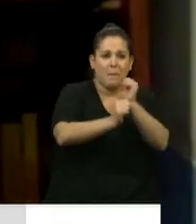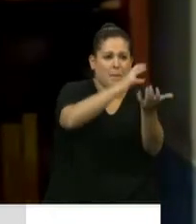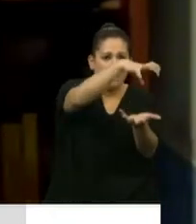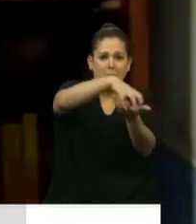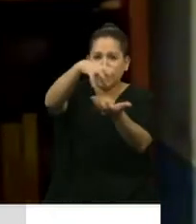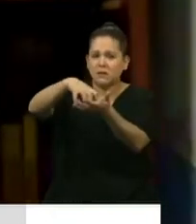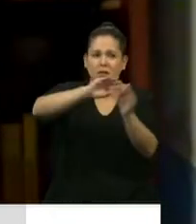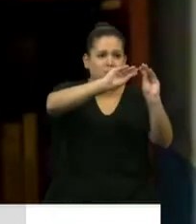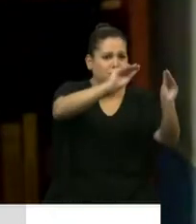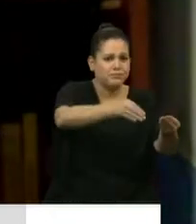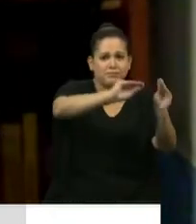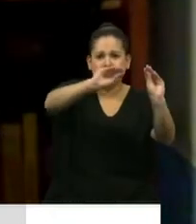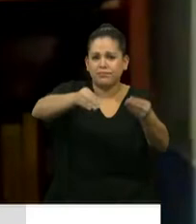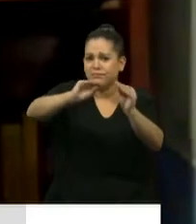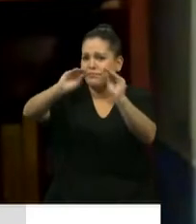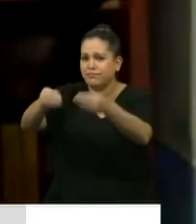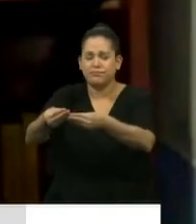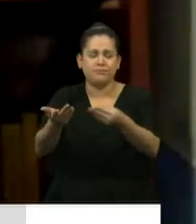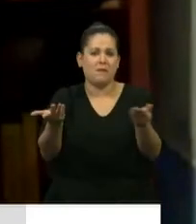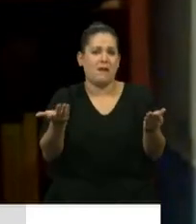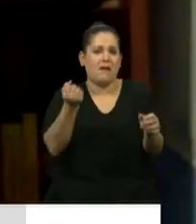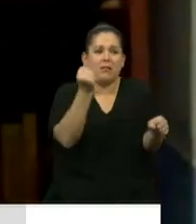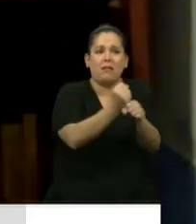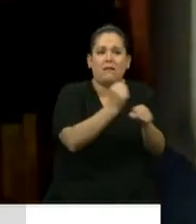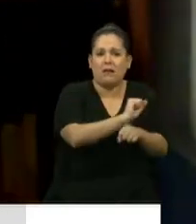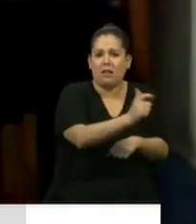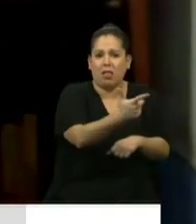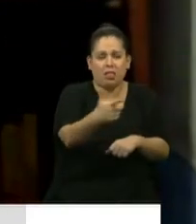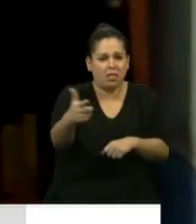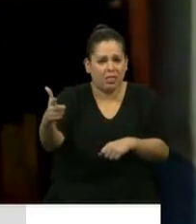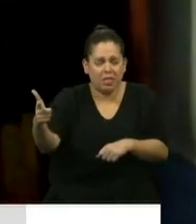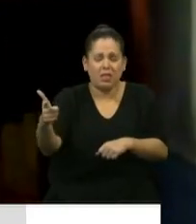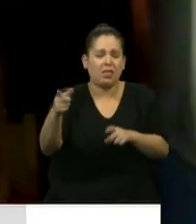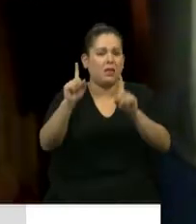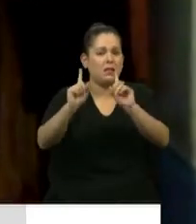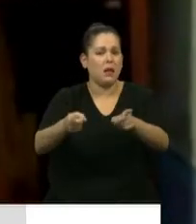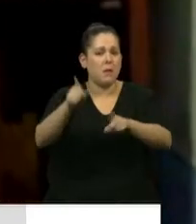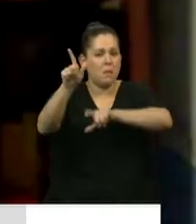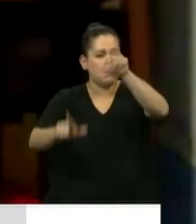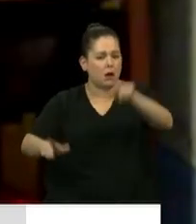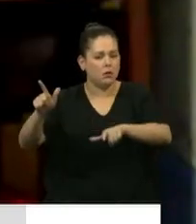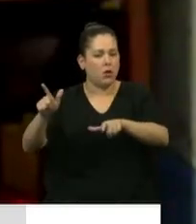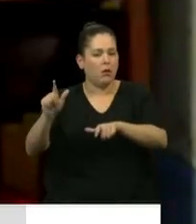de falta de trabajo y de quiebre de espíritus.